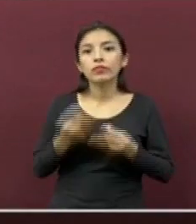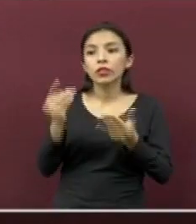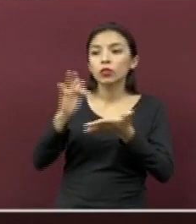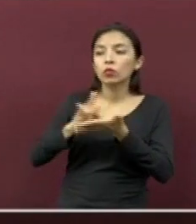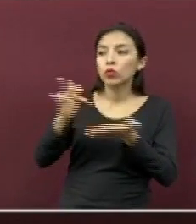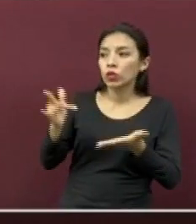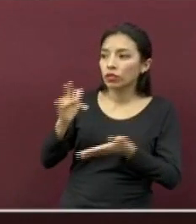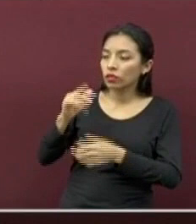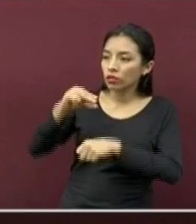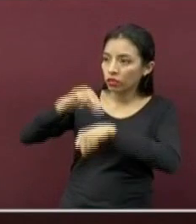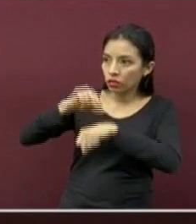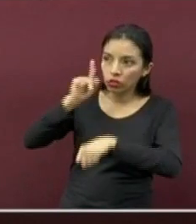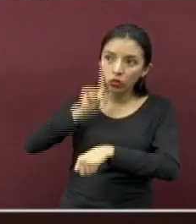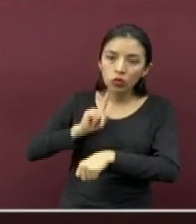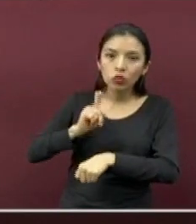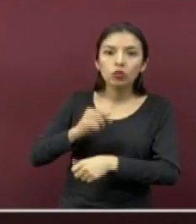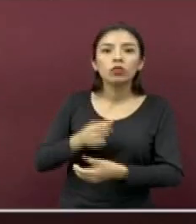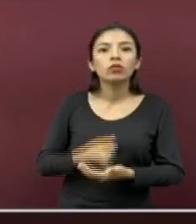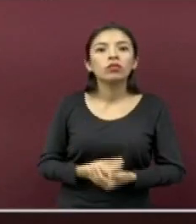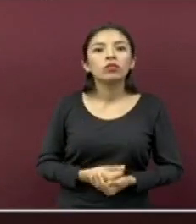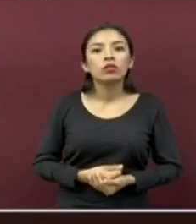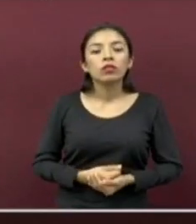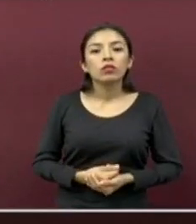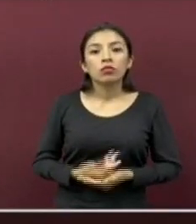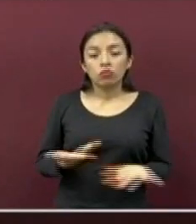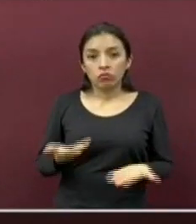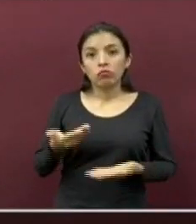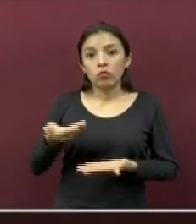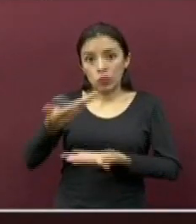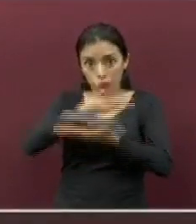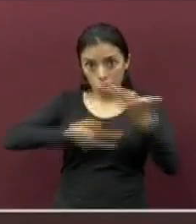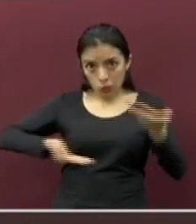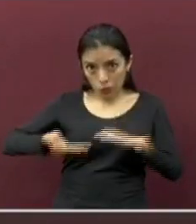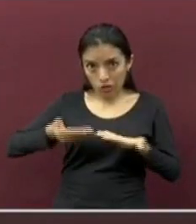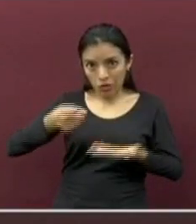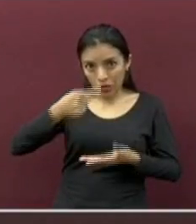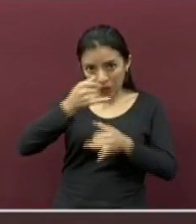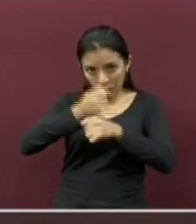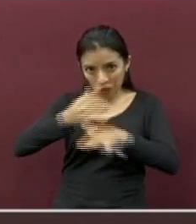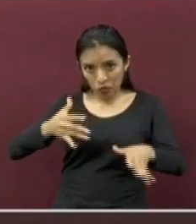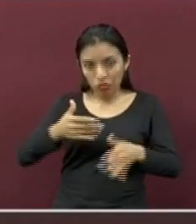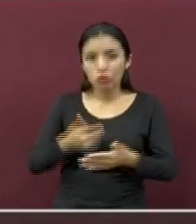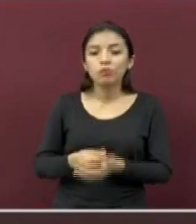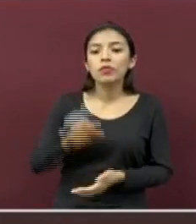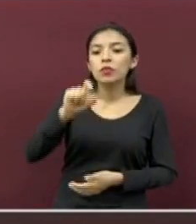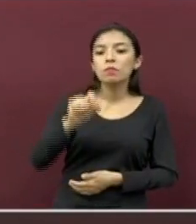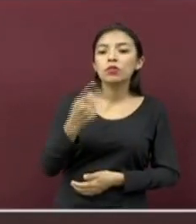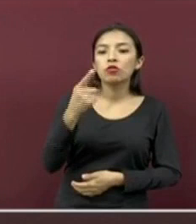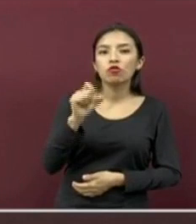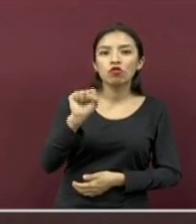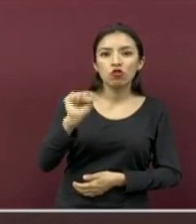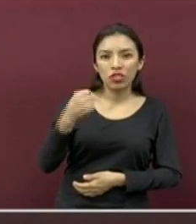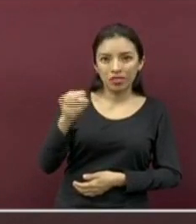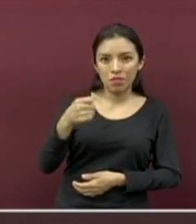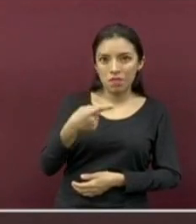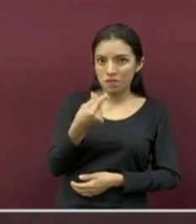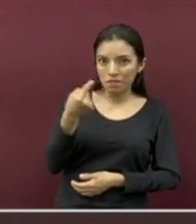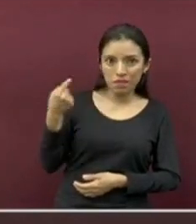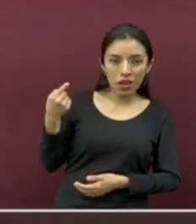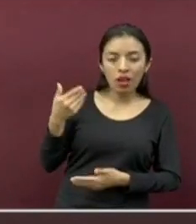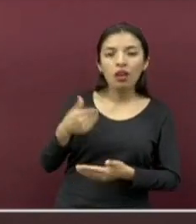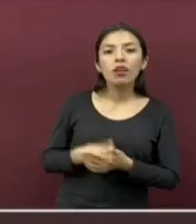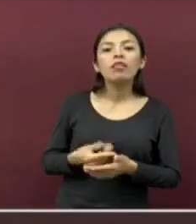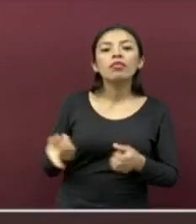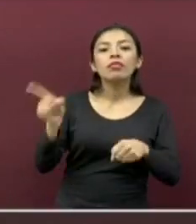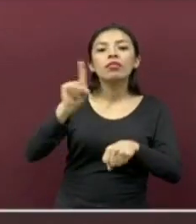doctora Dulce María. Comparto con ustedes que el día 21 de septiembre se celebró el